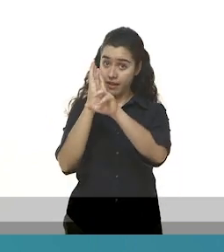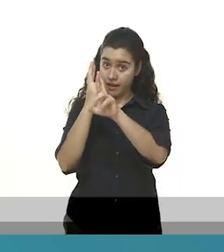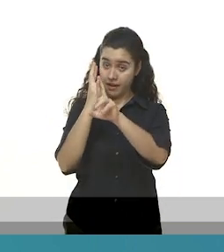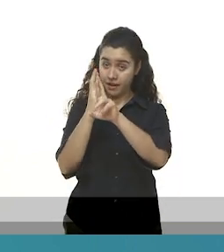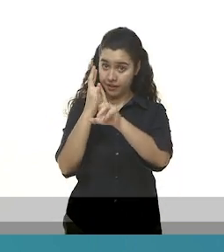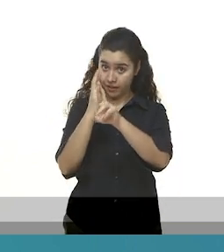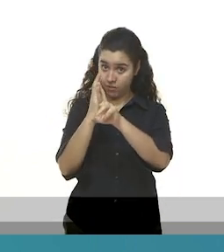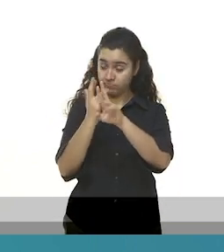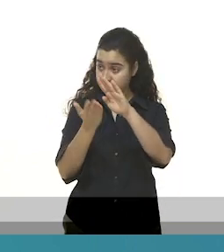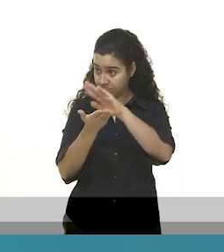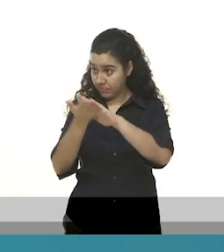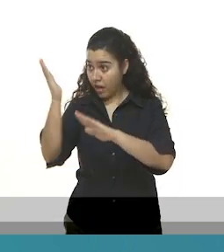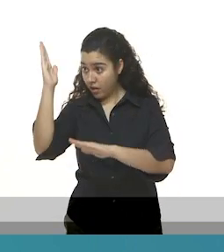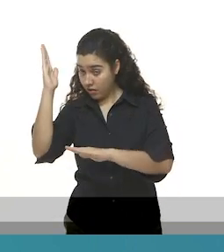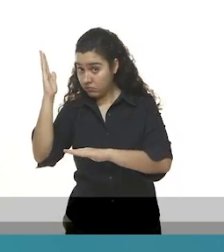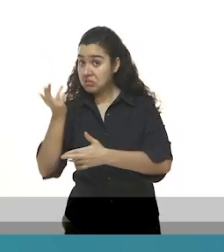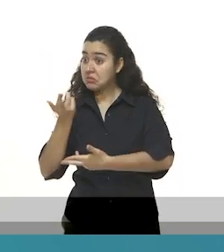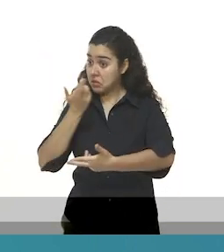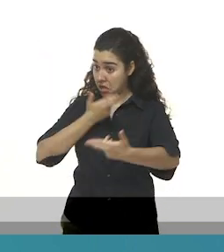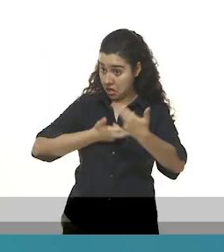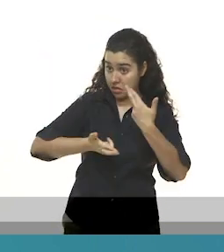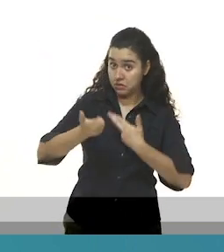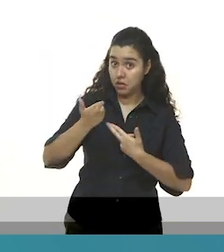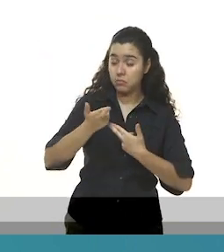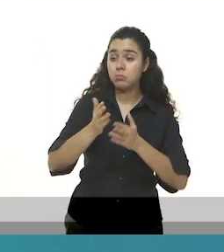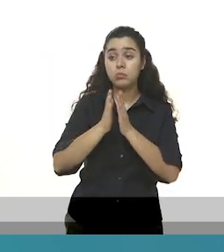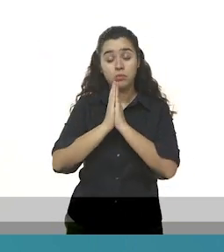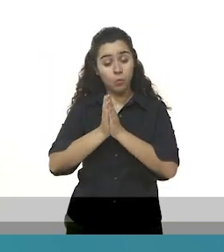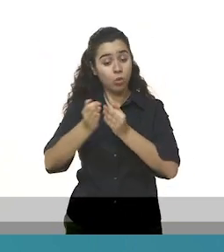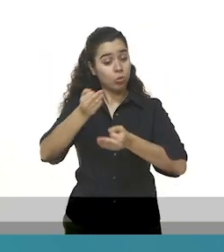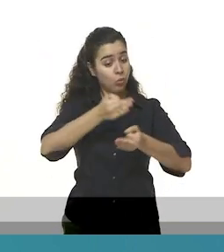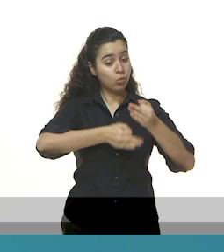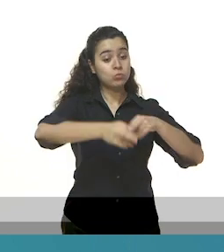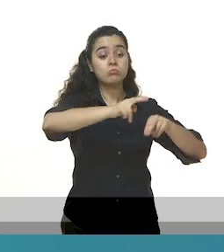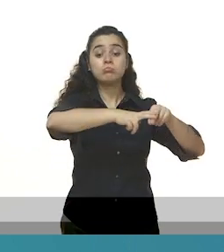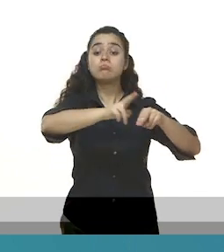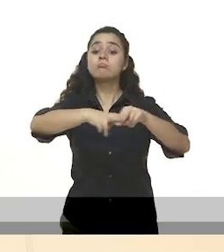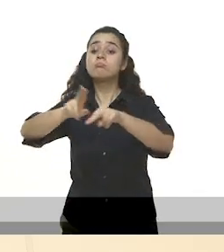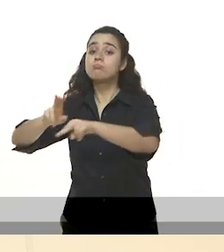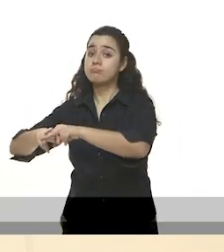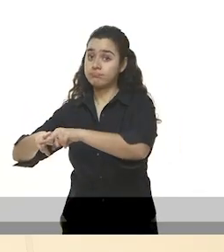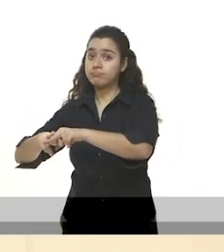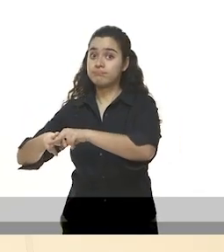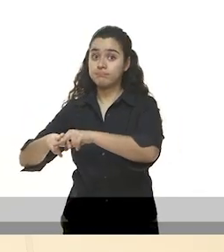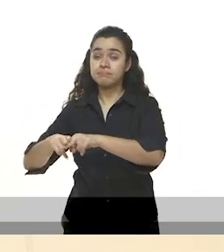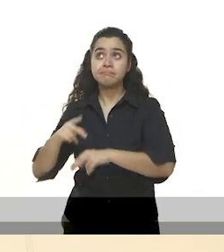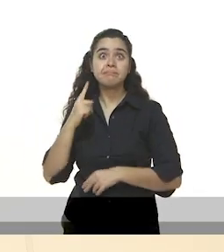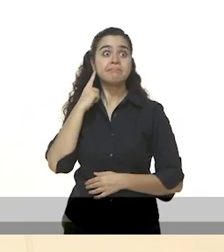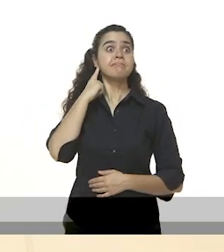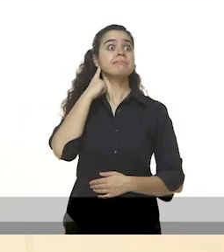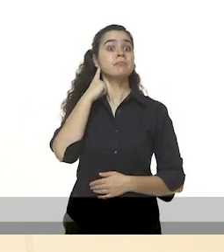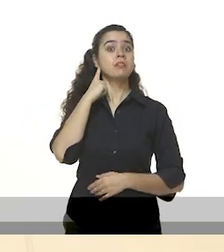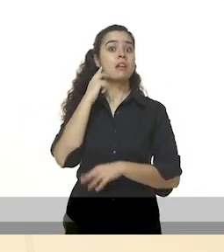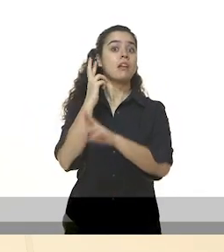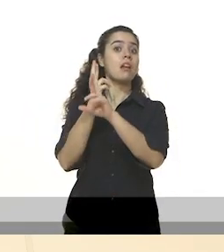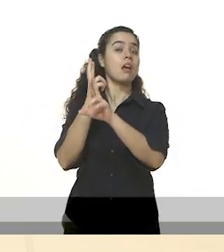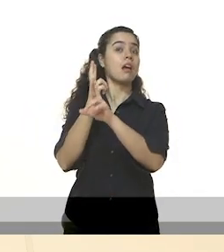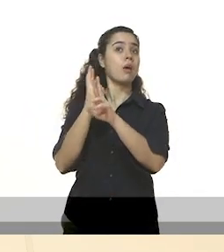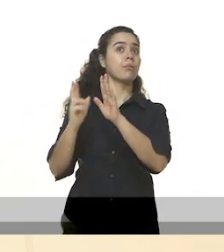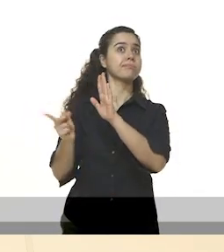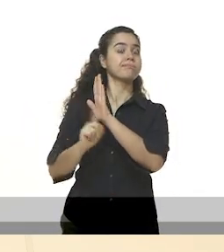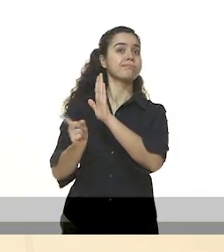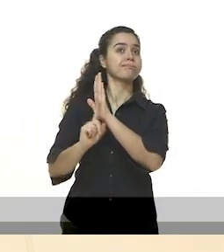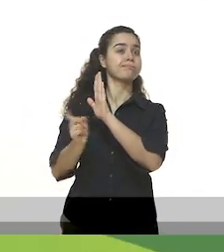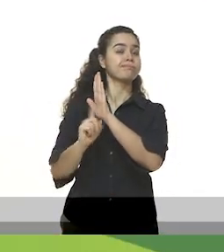todos regresen rápidamente y tomen asiento para que cuando llegue el director, los encuentre en sus lugares. En ese momento sonó la campana y los